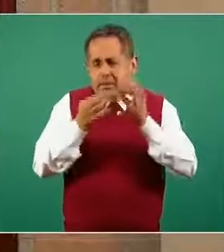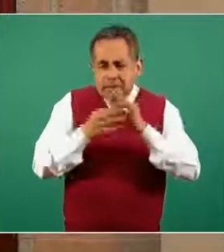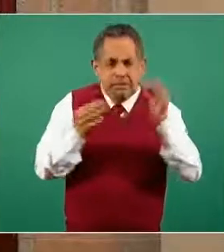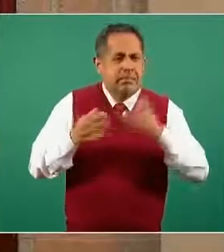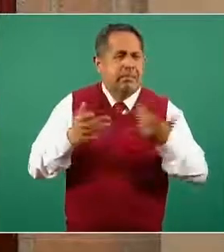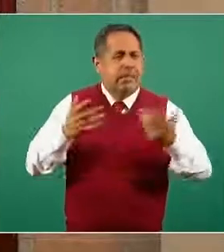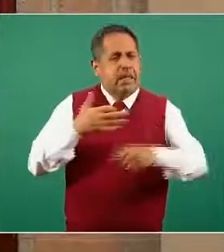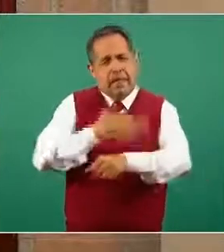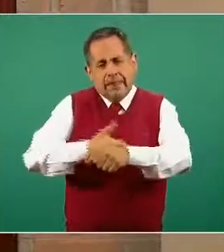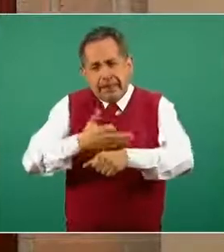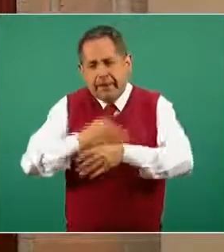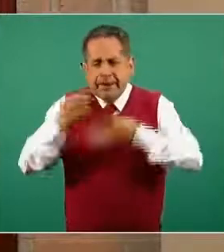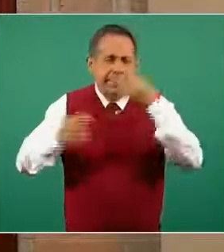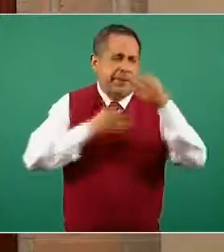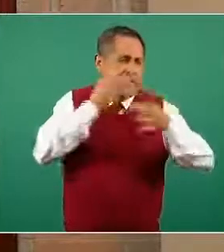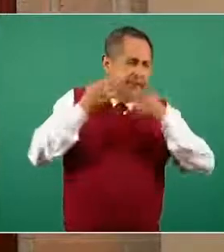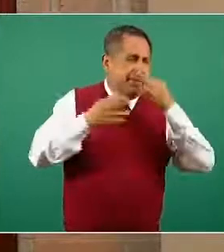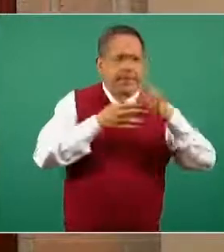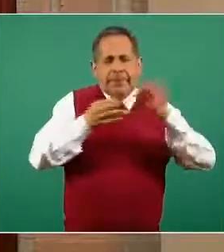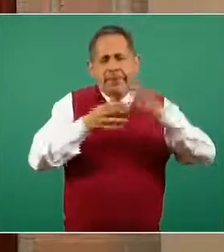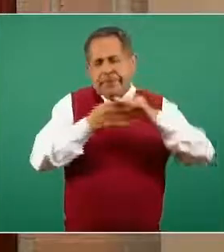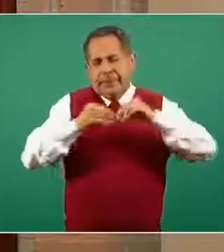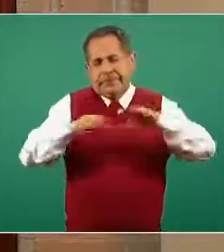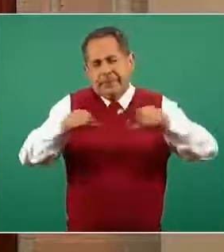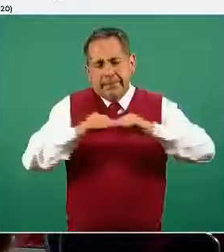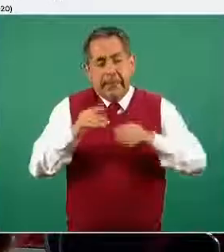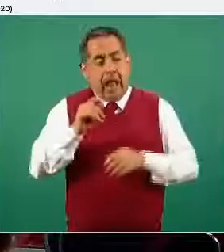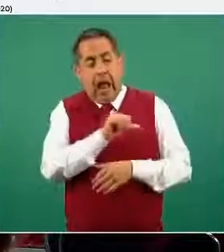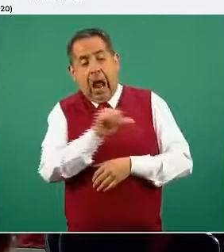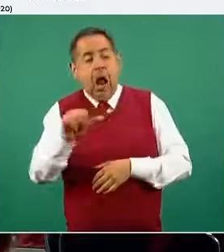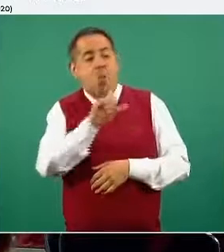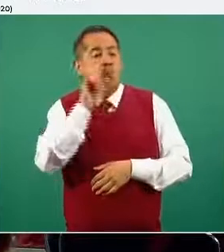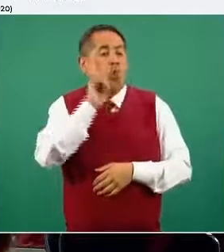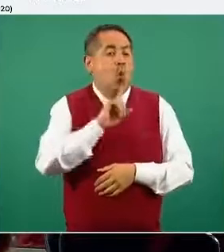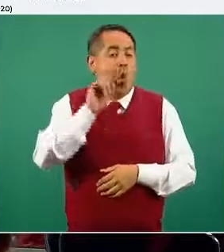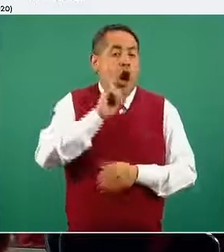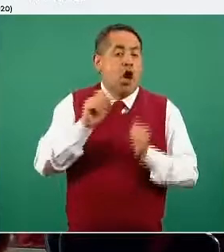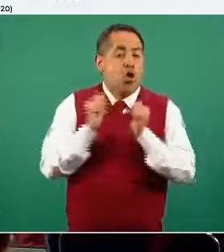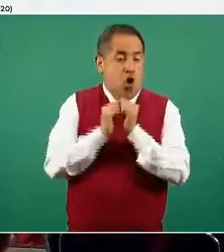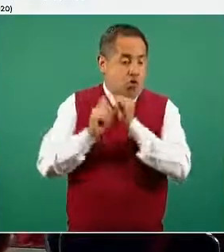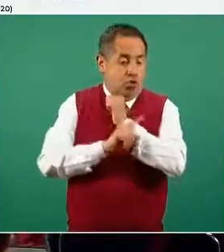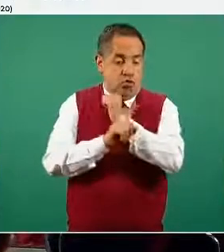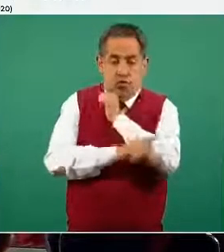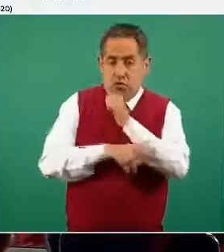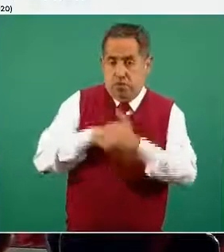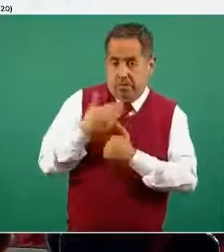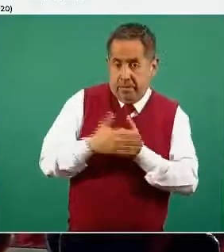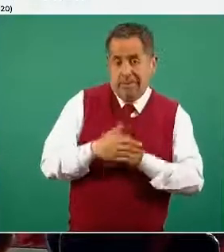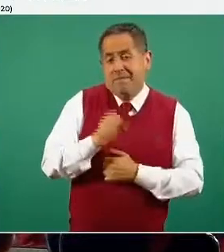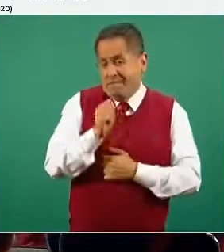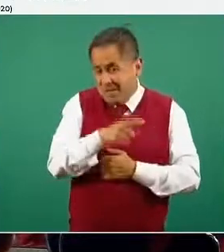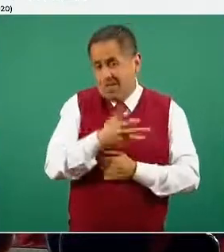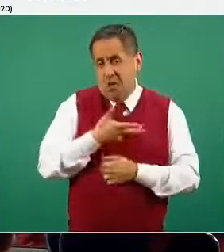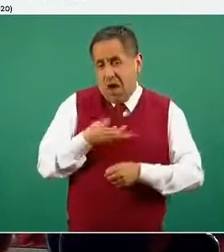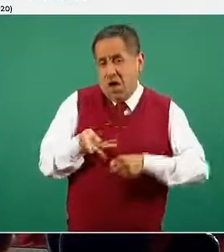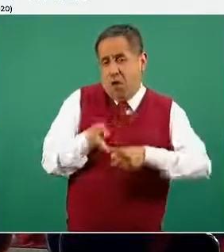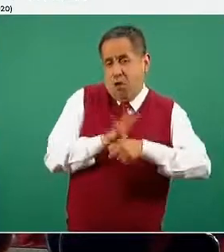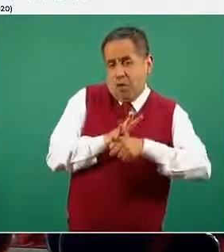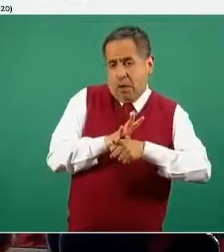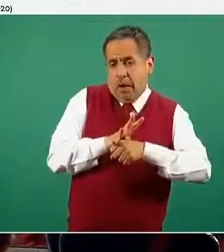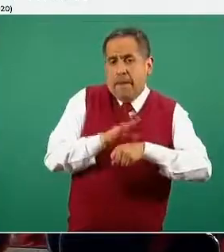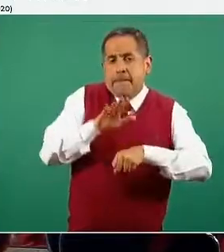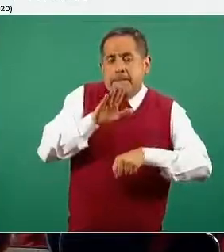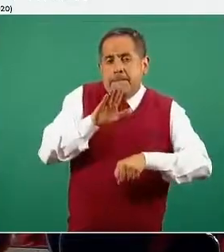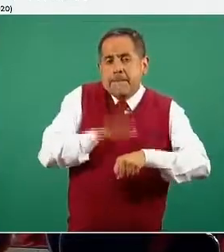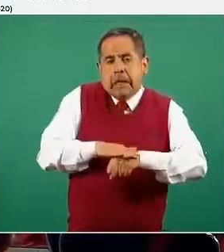tema de este grupo de riesgo, pues bueno, la mujer embarazada también se contagia, enferma de COVID, pero además tiene un riesgo